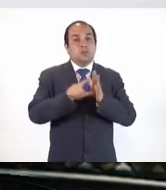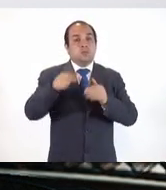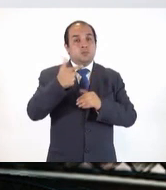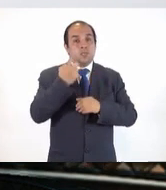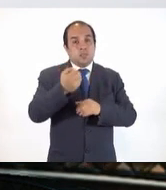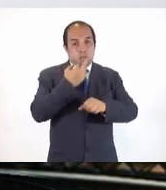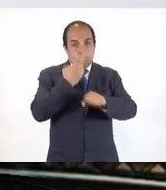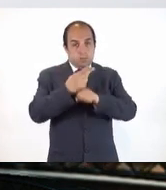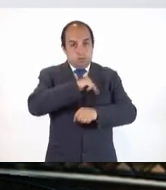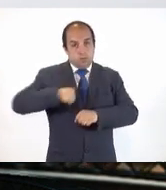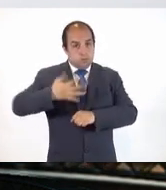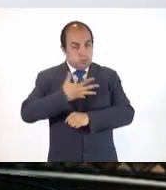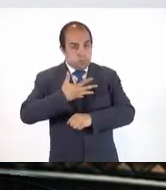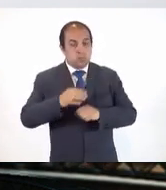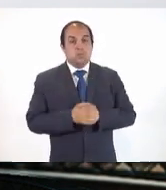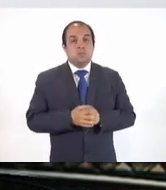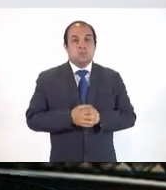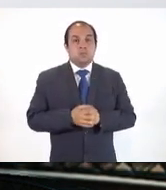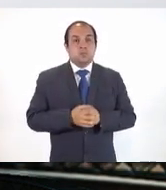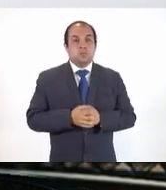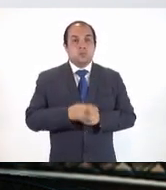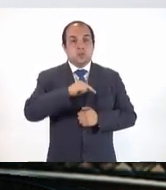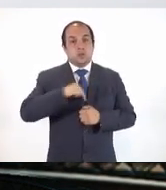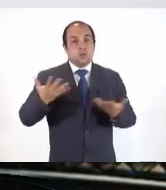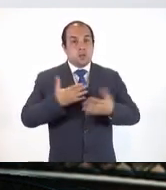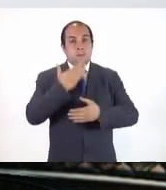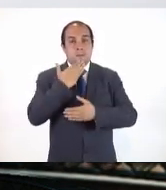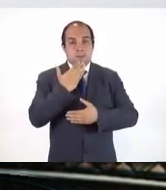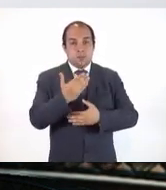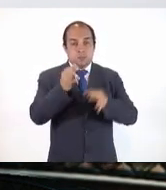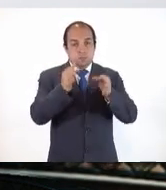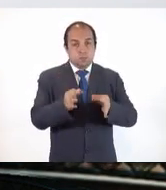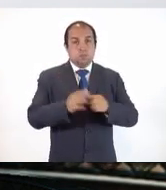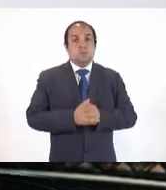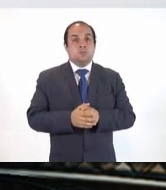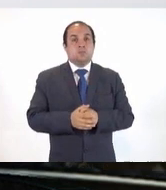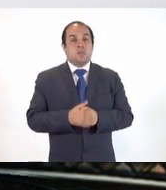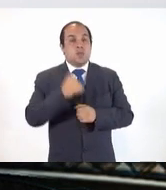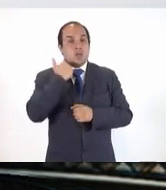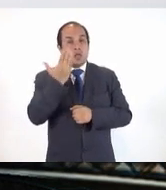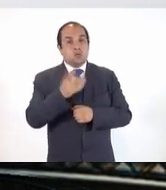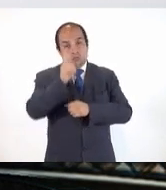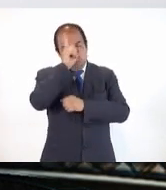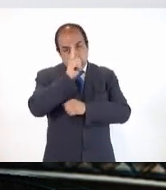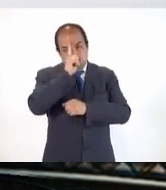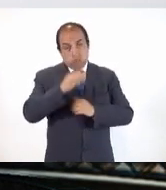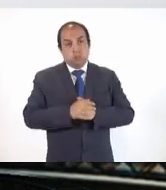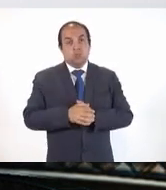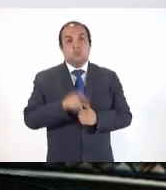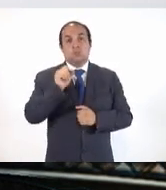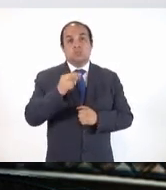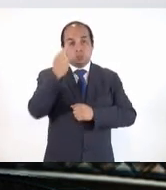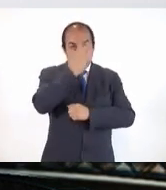responsabilidad que tenemos y que pues la vamos a hacer bien. Y por eso queremos toda esta asesoría y esta